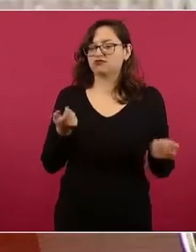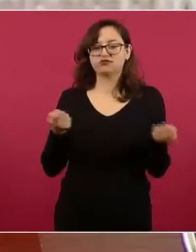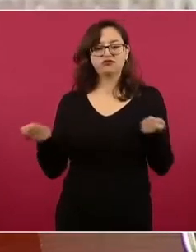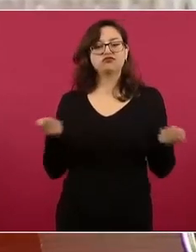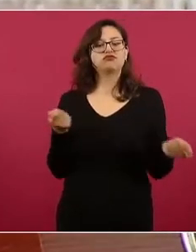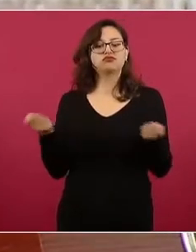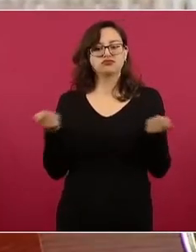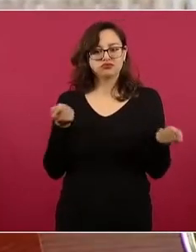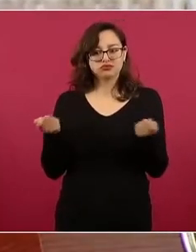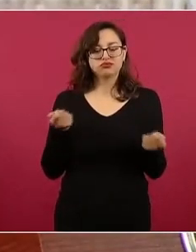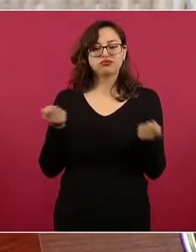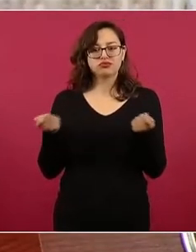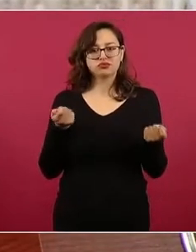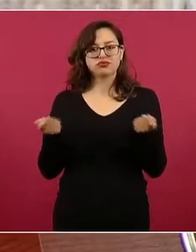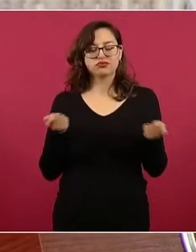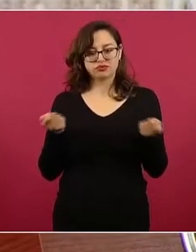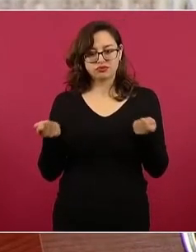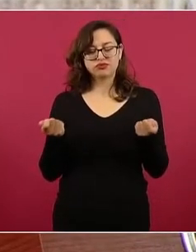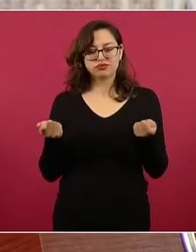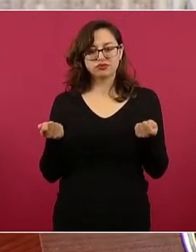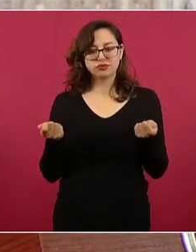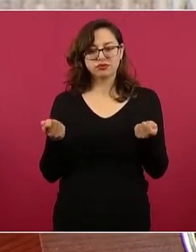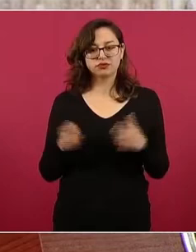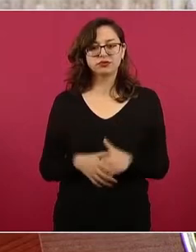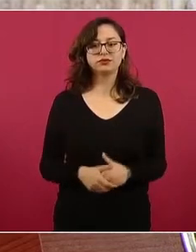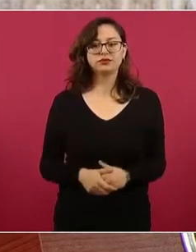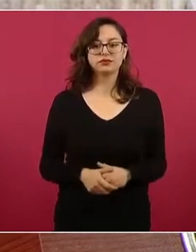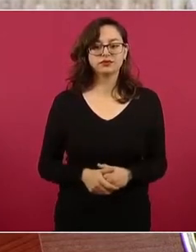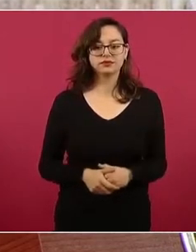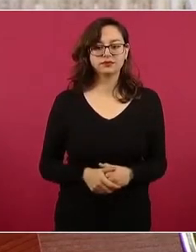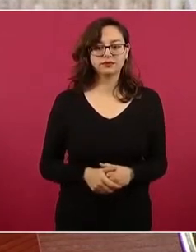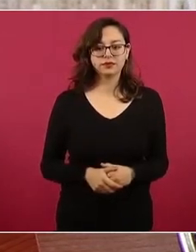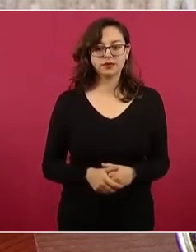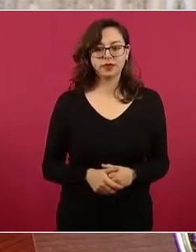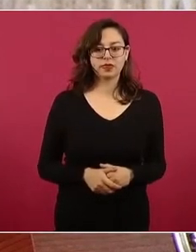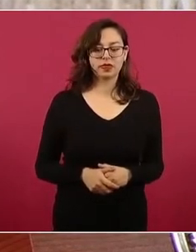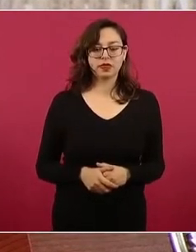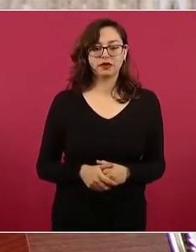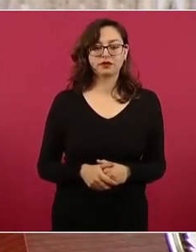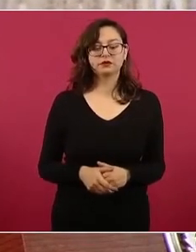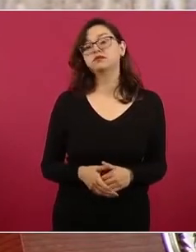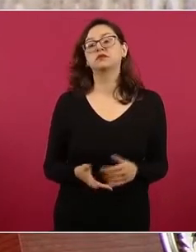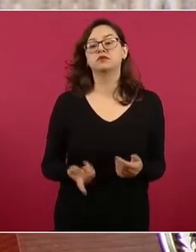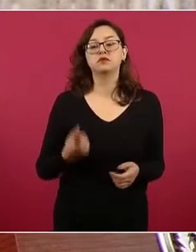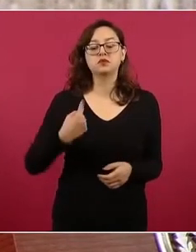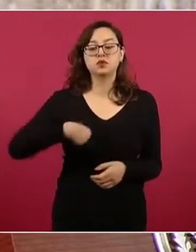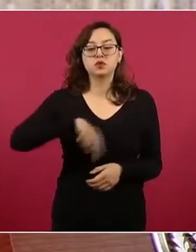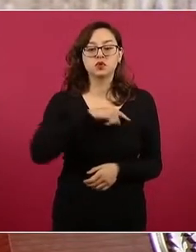vendiendo un millón de barriles diarios